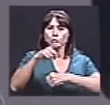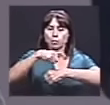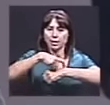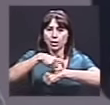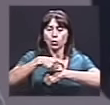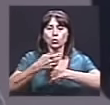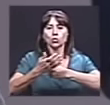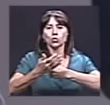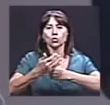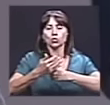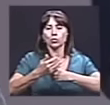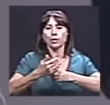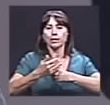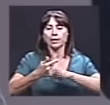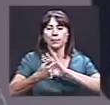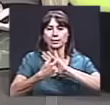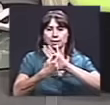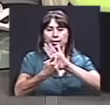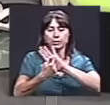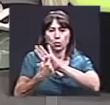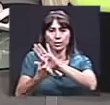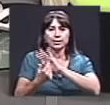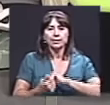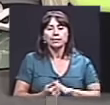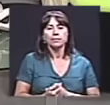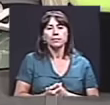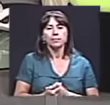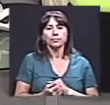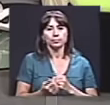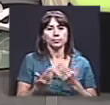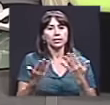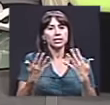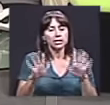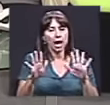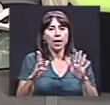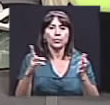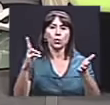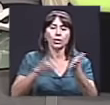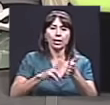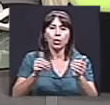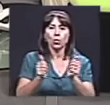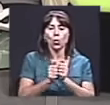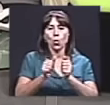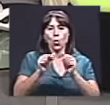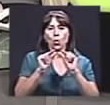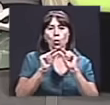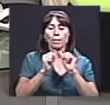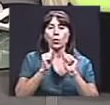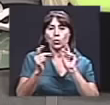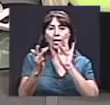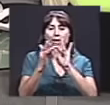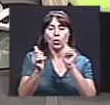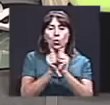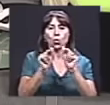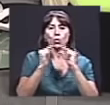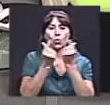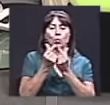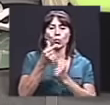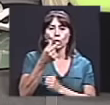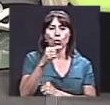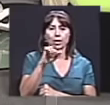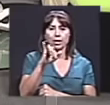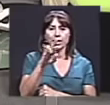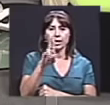de presentaciones, ya contratado con el grupo Giratablas. ¿Eso sería después de junio?